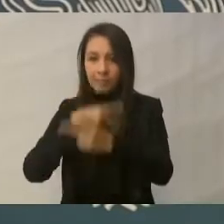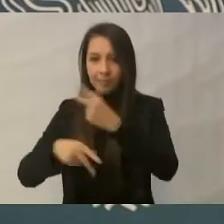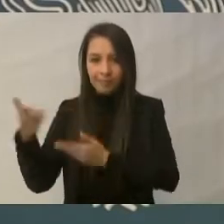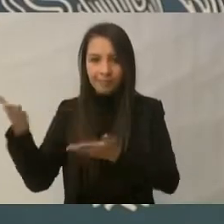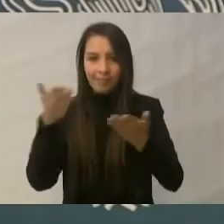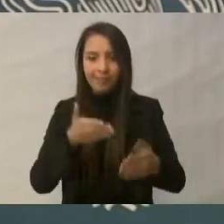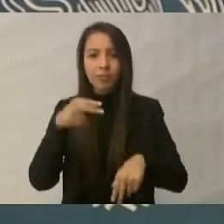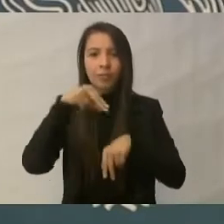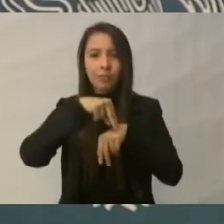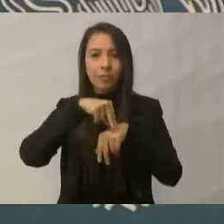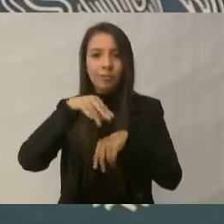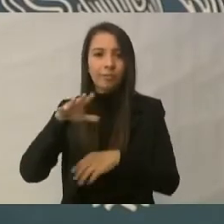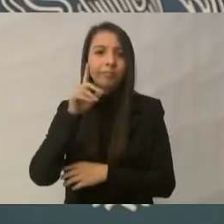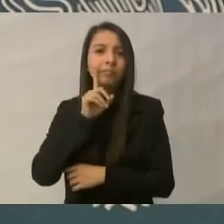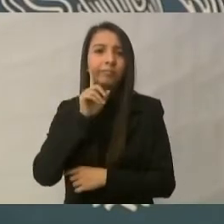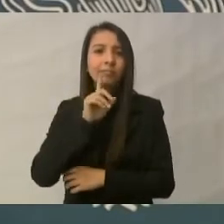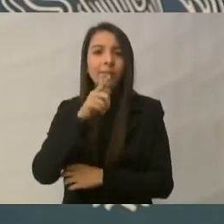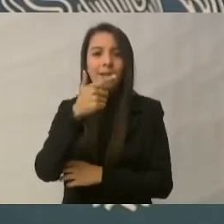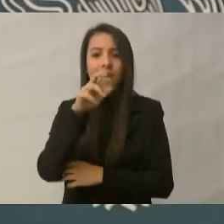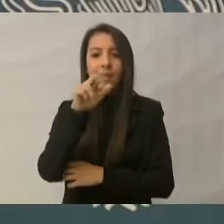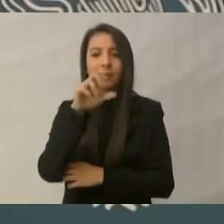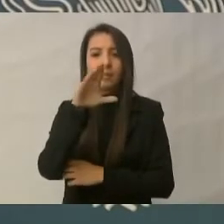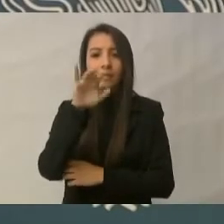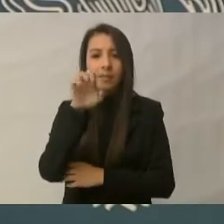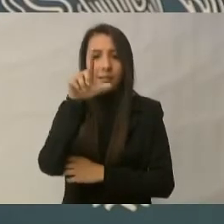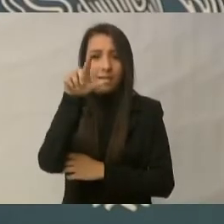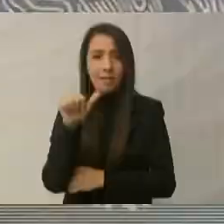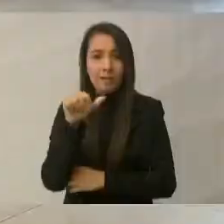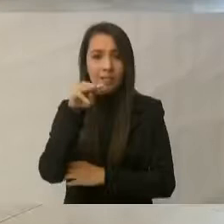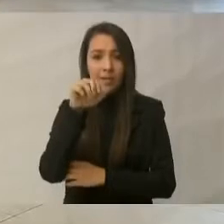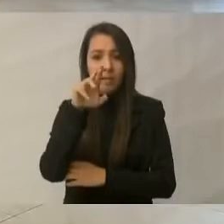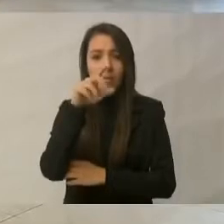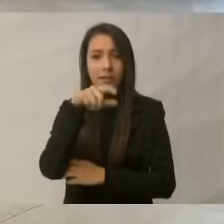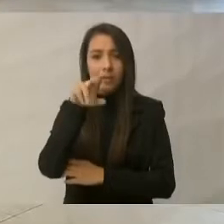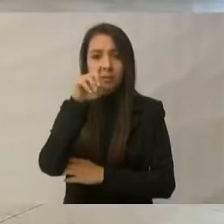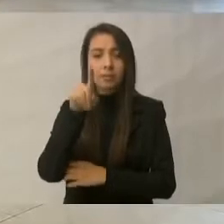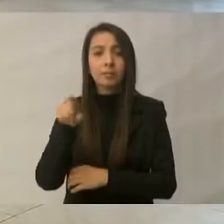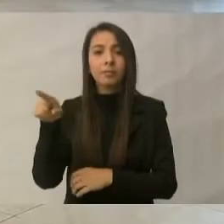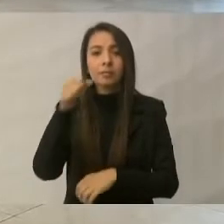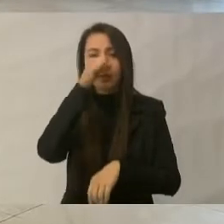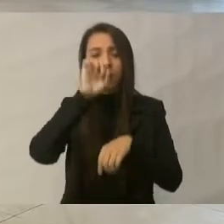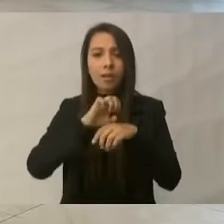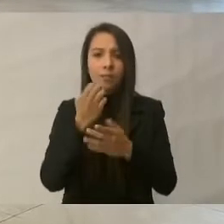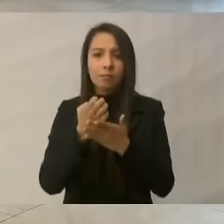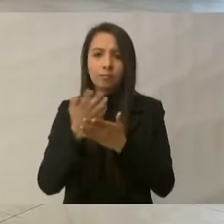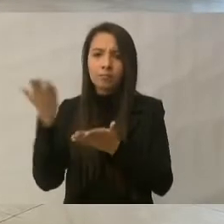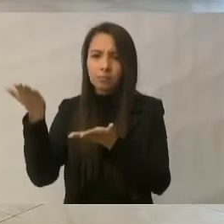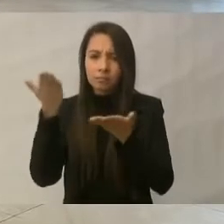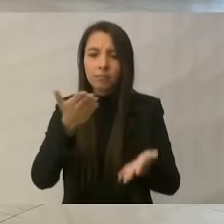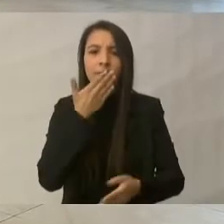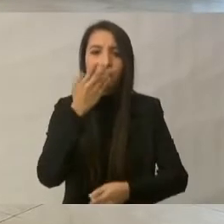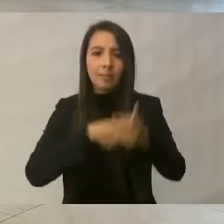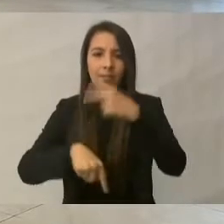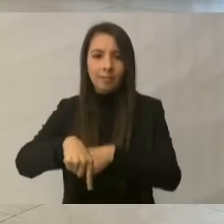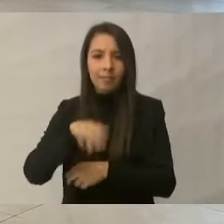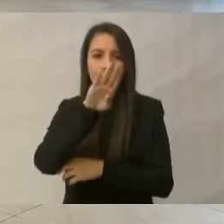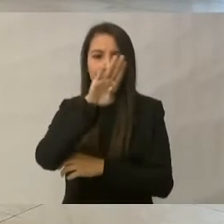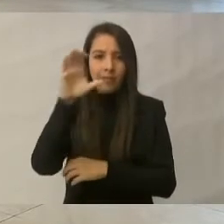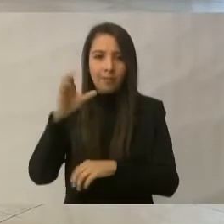Doctora Graciela Márquez Solín Colín, secretaria de Economía. Muy bienvenida al Estado de Baja California.